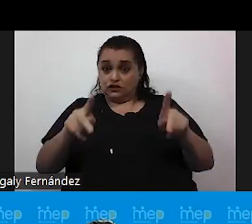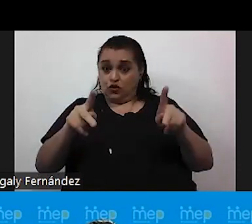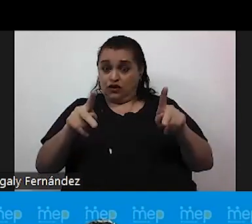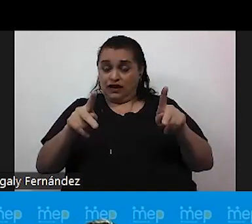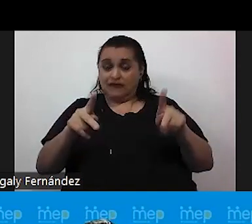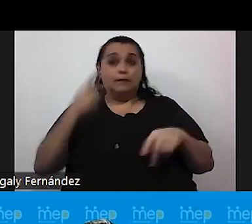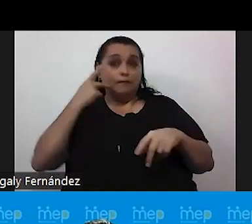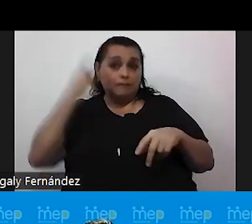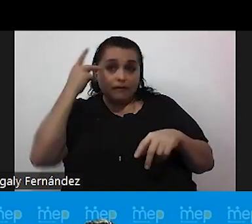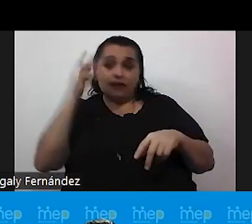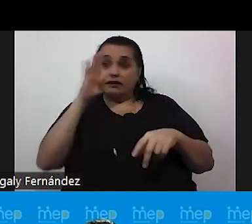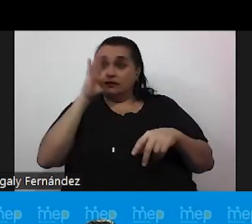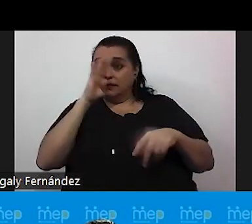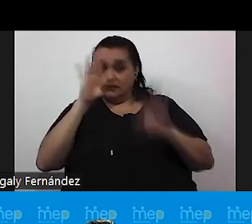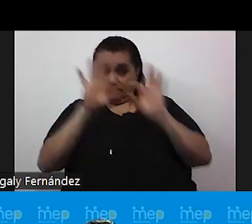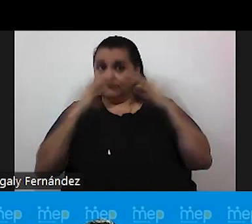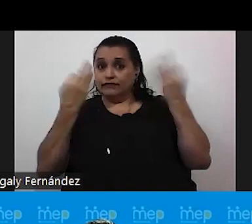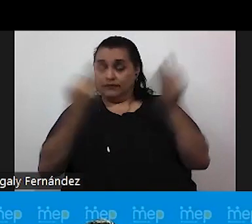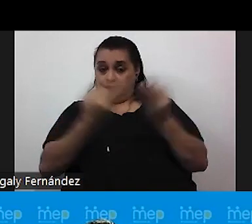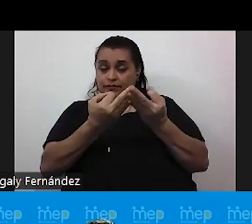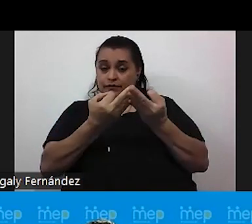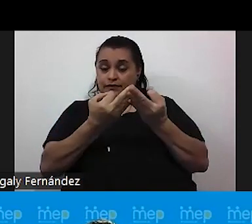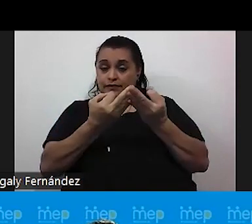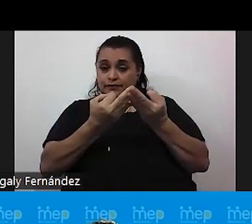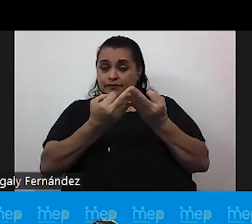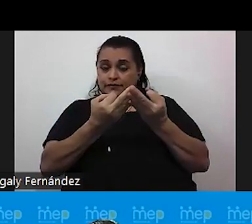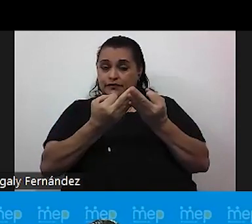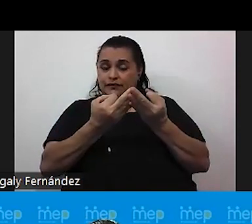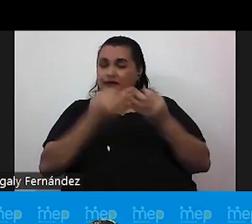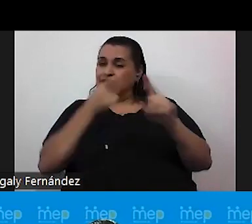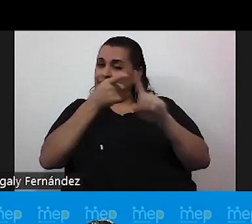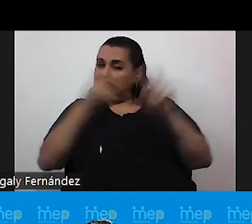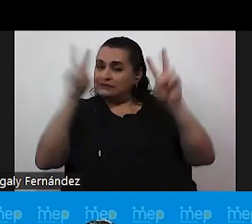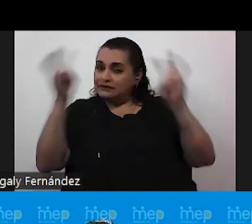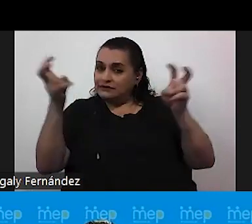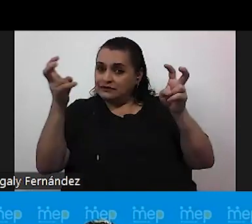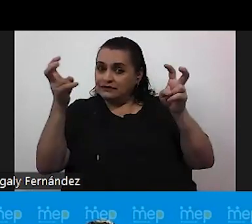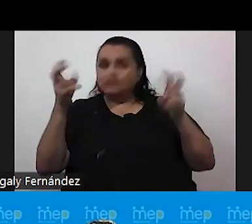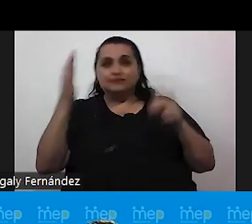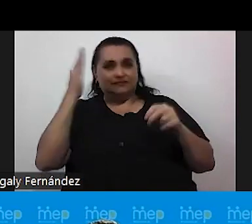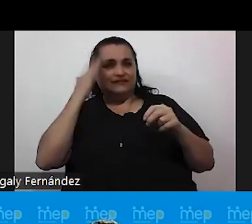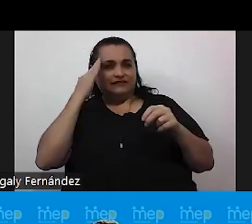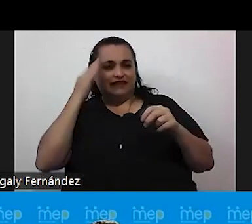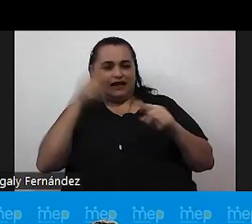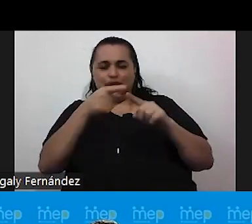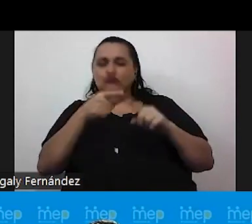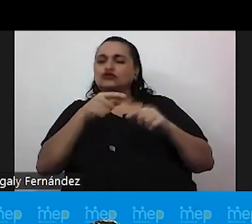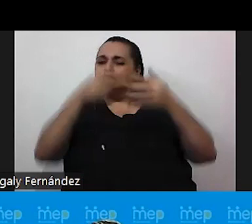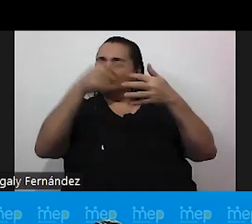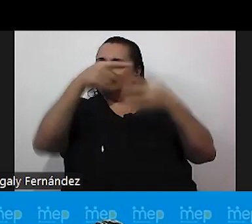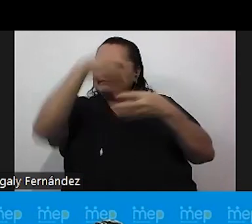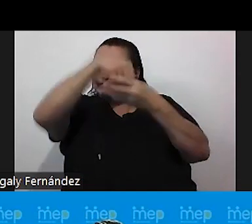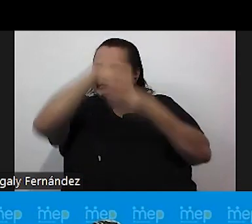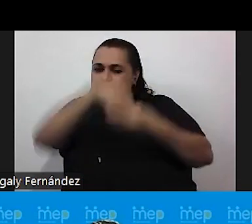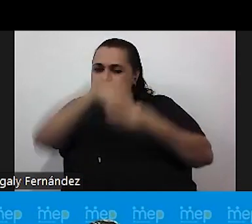padres y madres de familia, es un tema en el cual trae a colación la